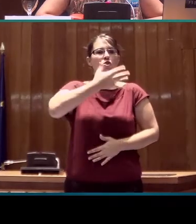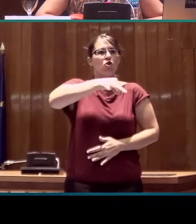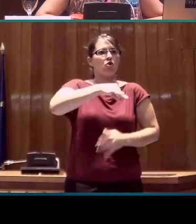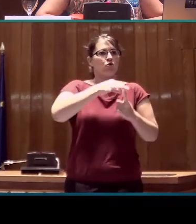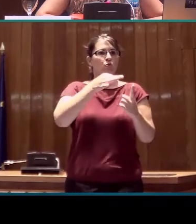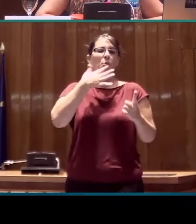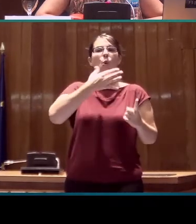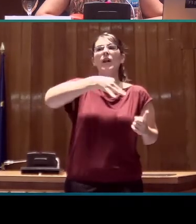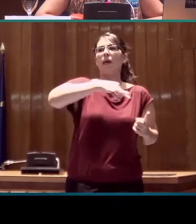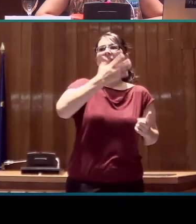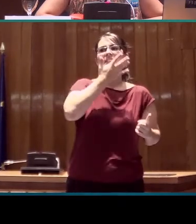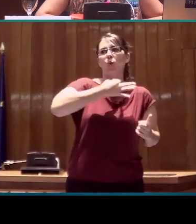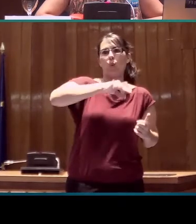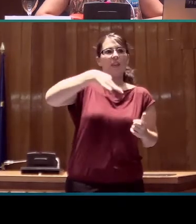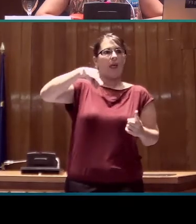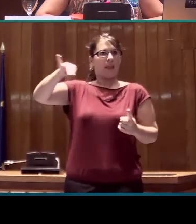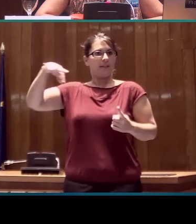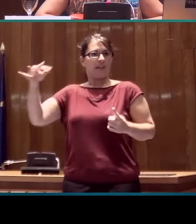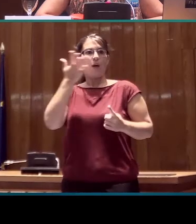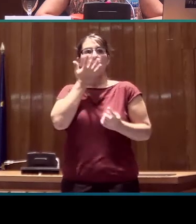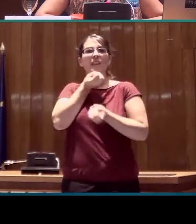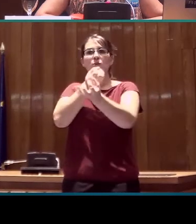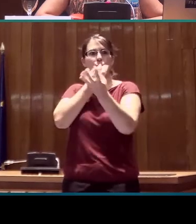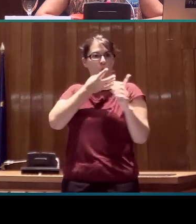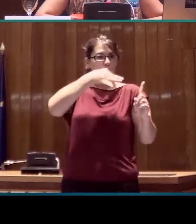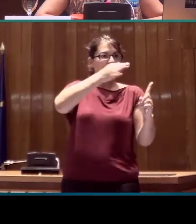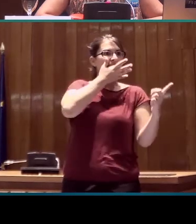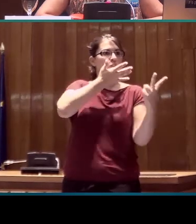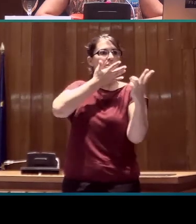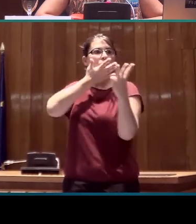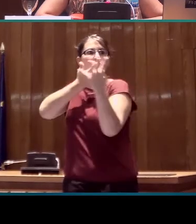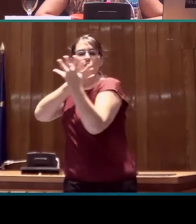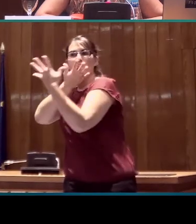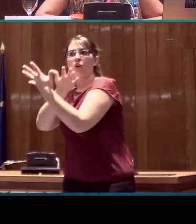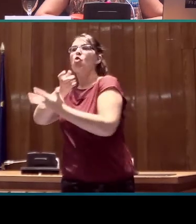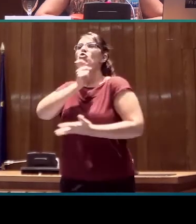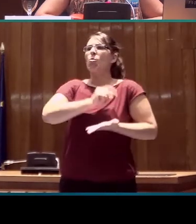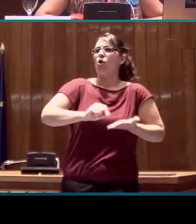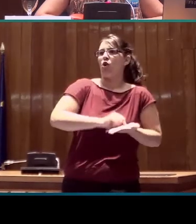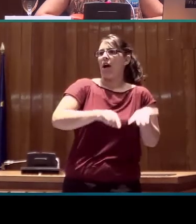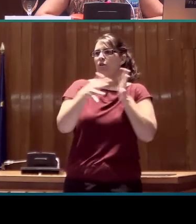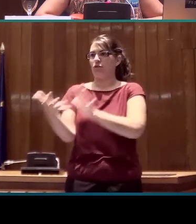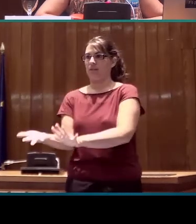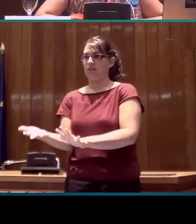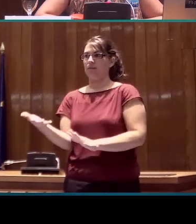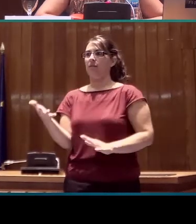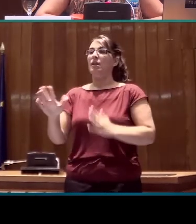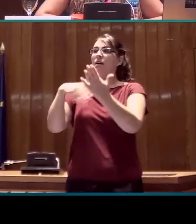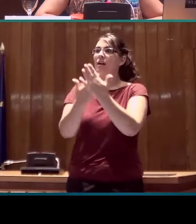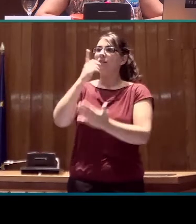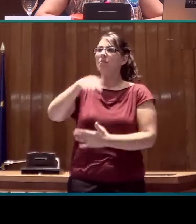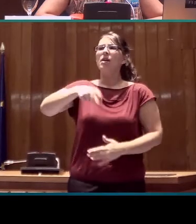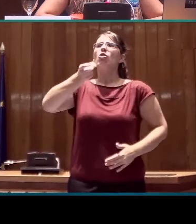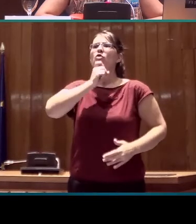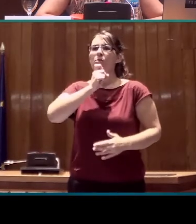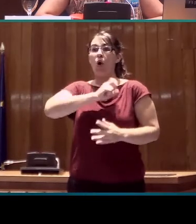que aparecen en el discurso. Y también otros rasgos